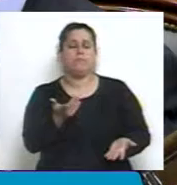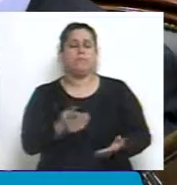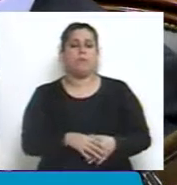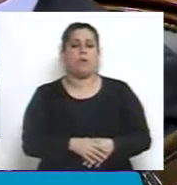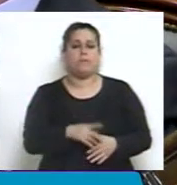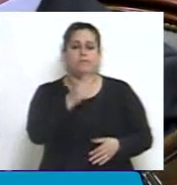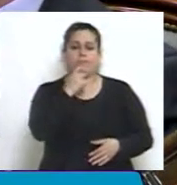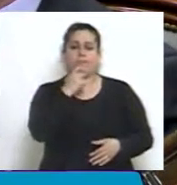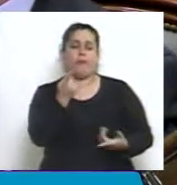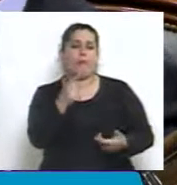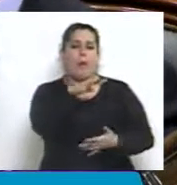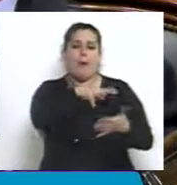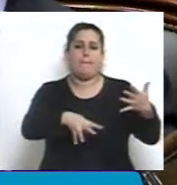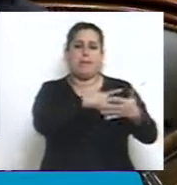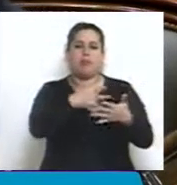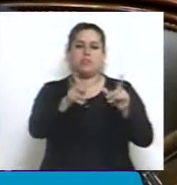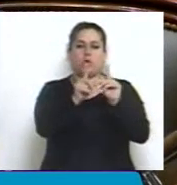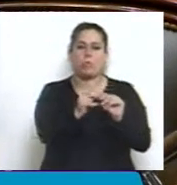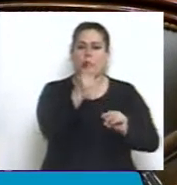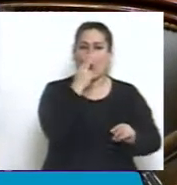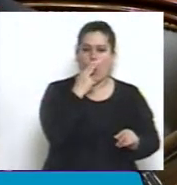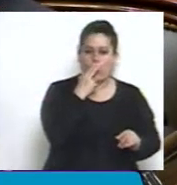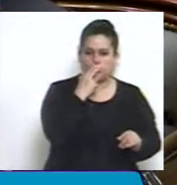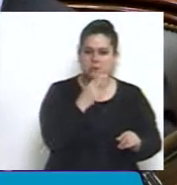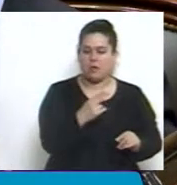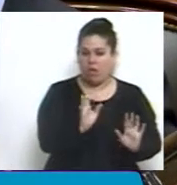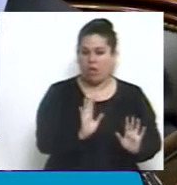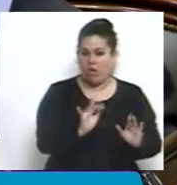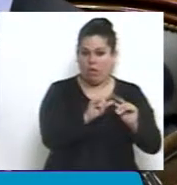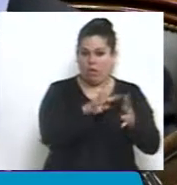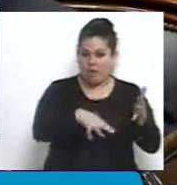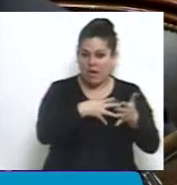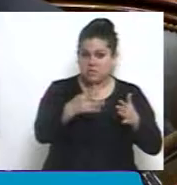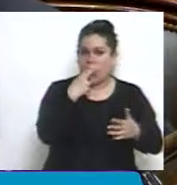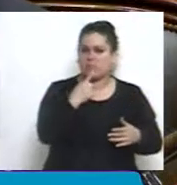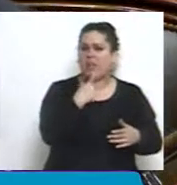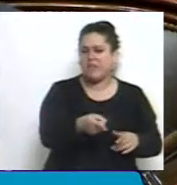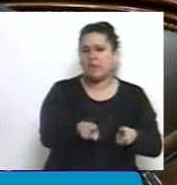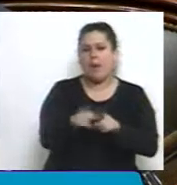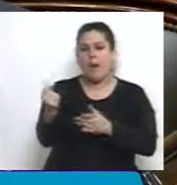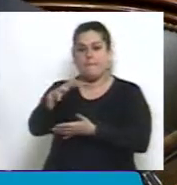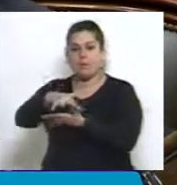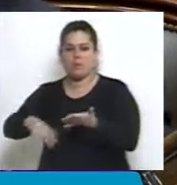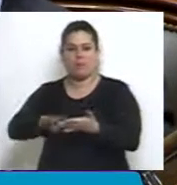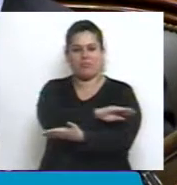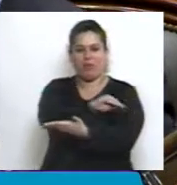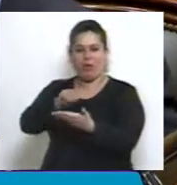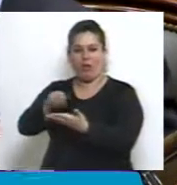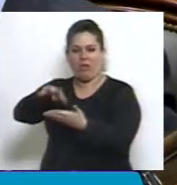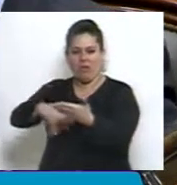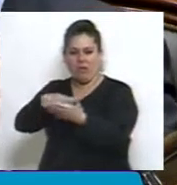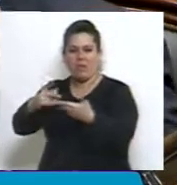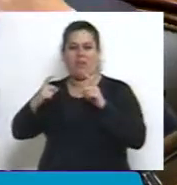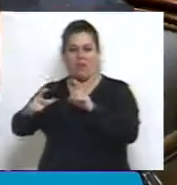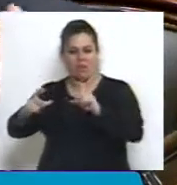La famosa planilla 11, anexa al presupuesto donde se incorporan las obras, donde